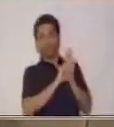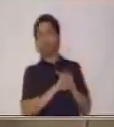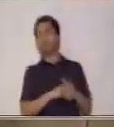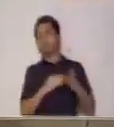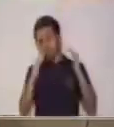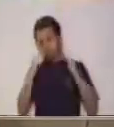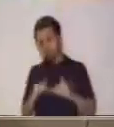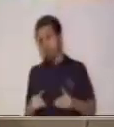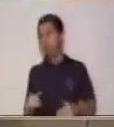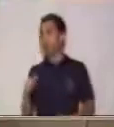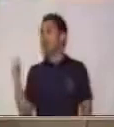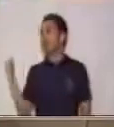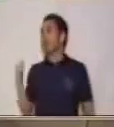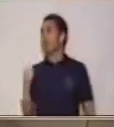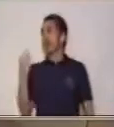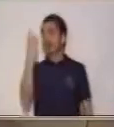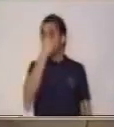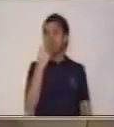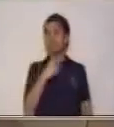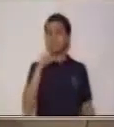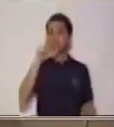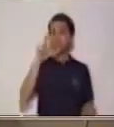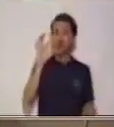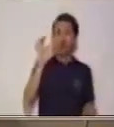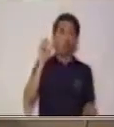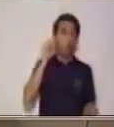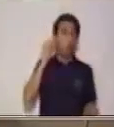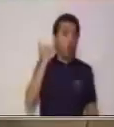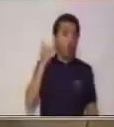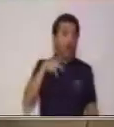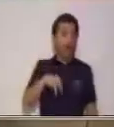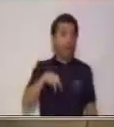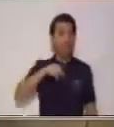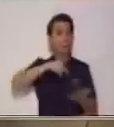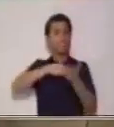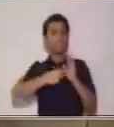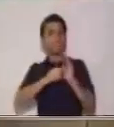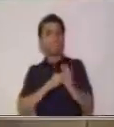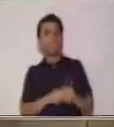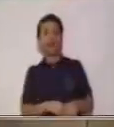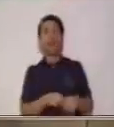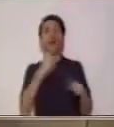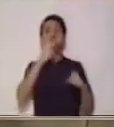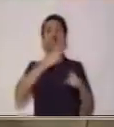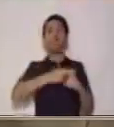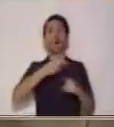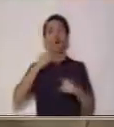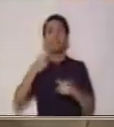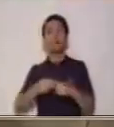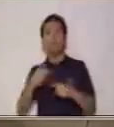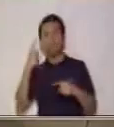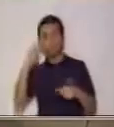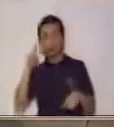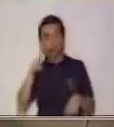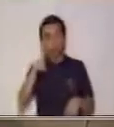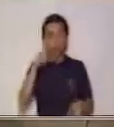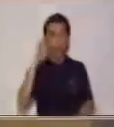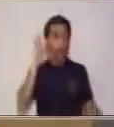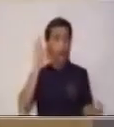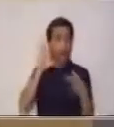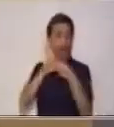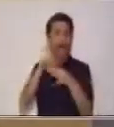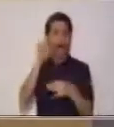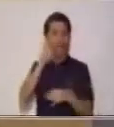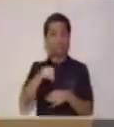es importante porque es la frase que identifica al producto o al servicio. Esa